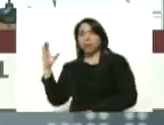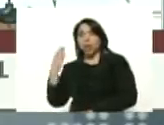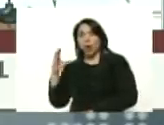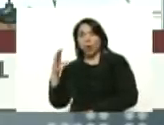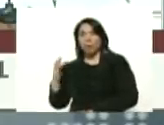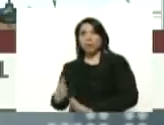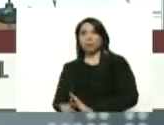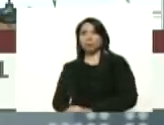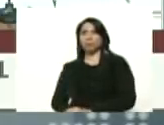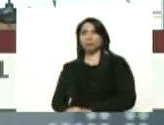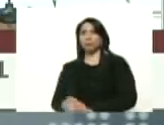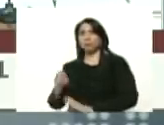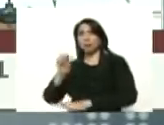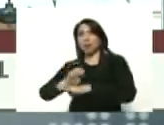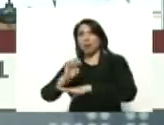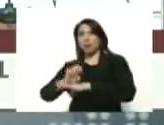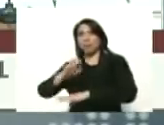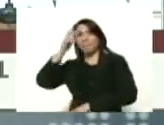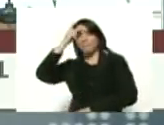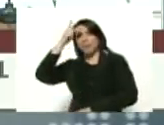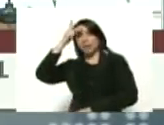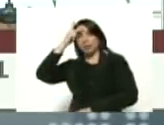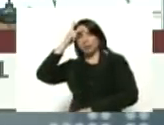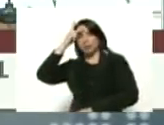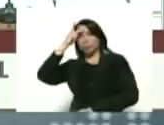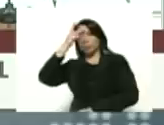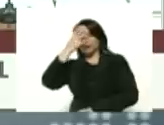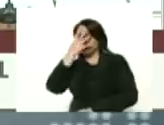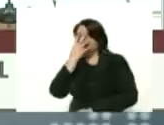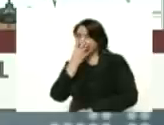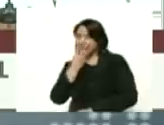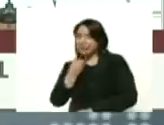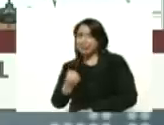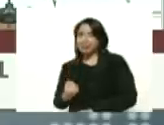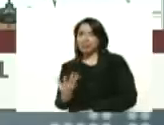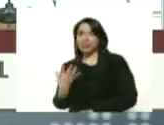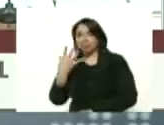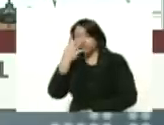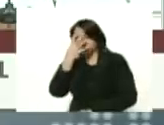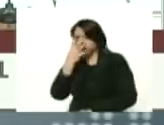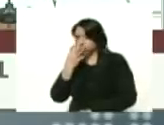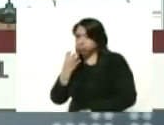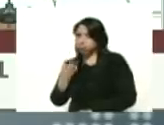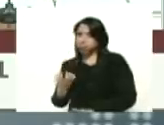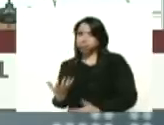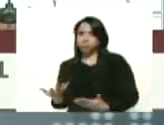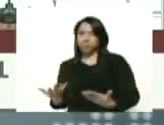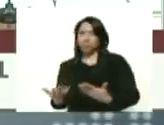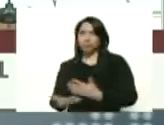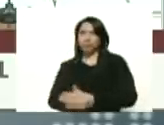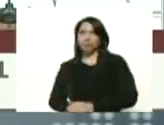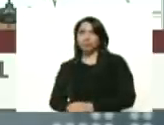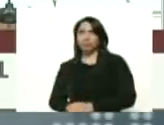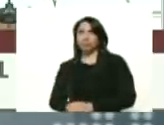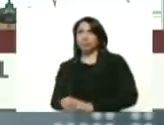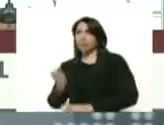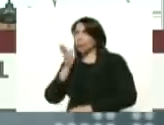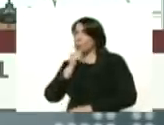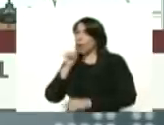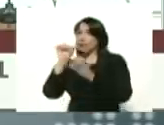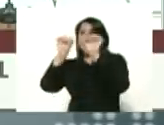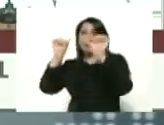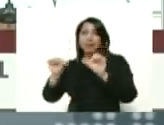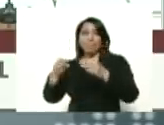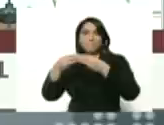Ecuador Perú drama un drama no tienen sistemas